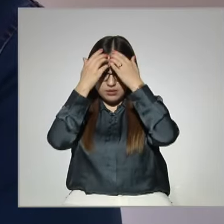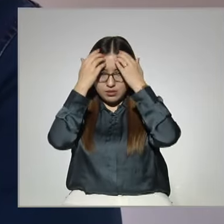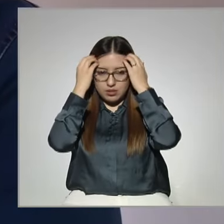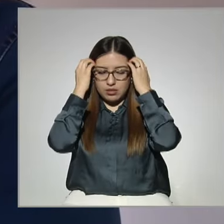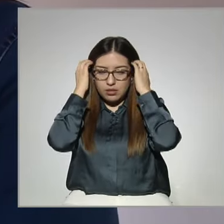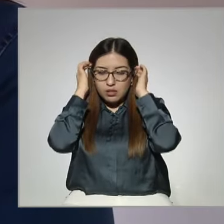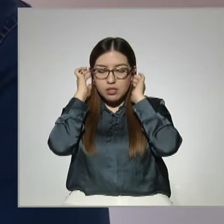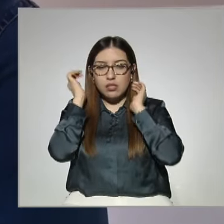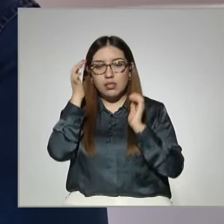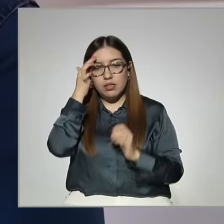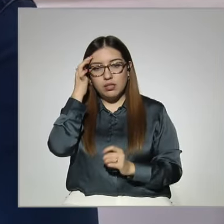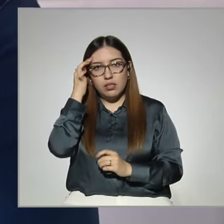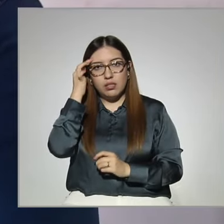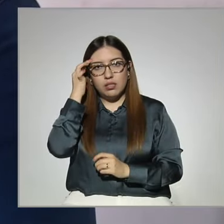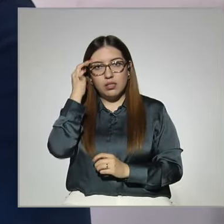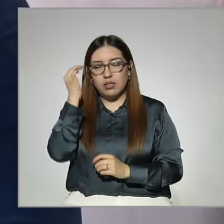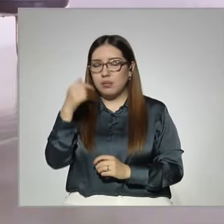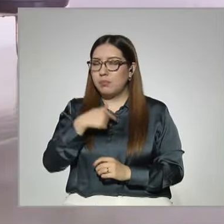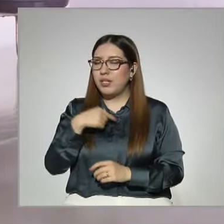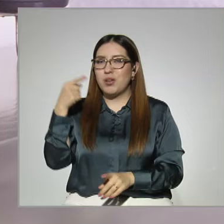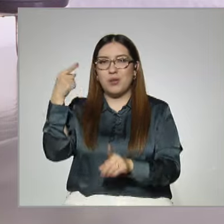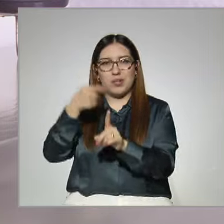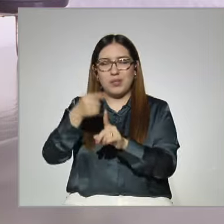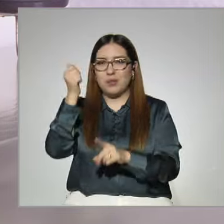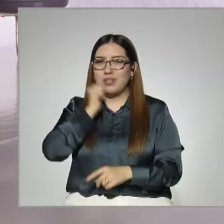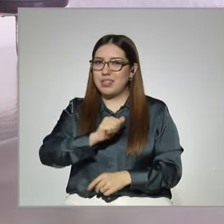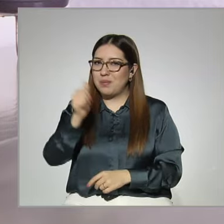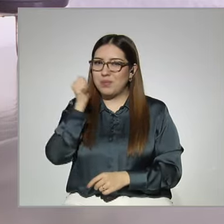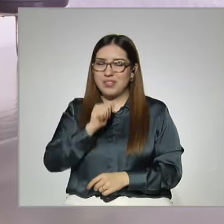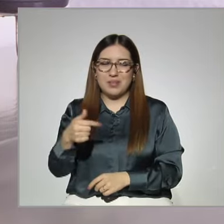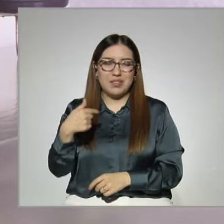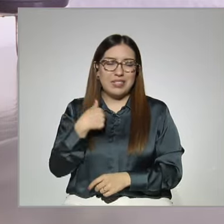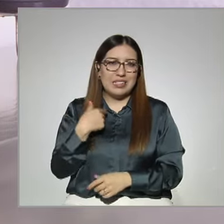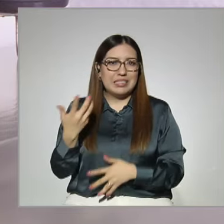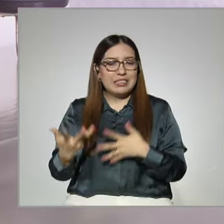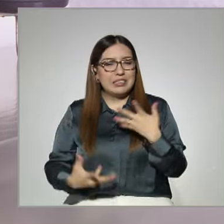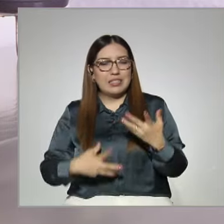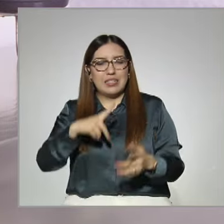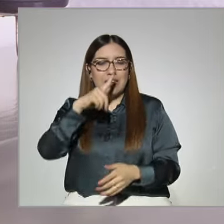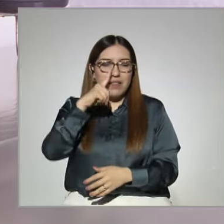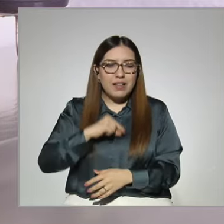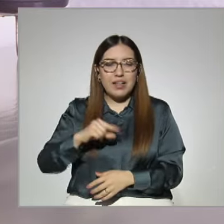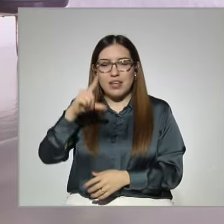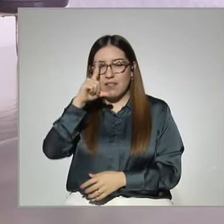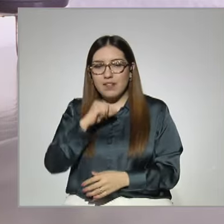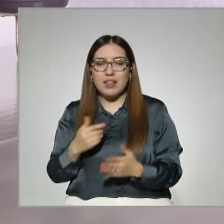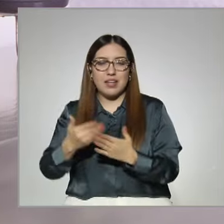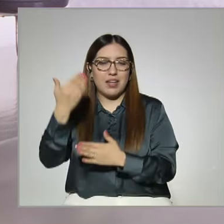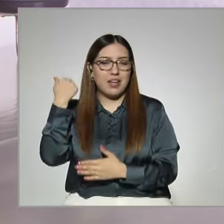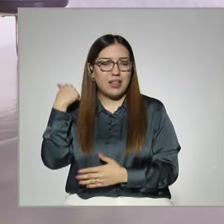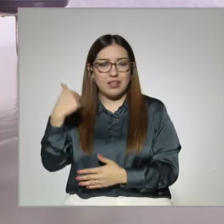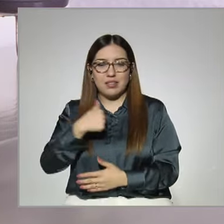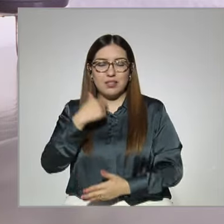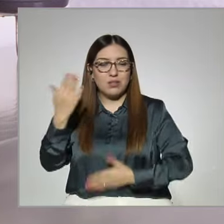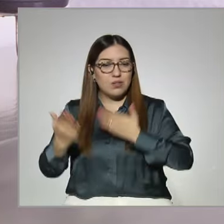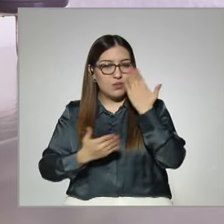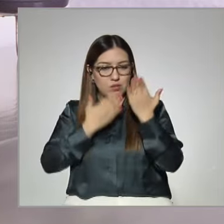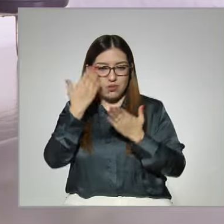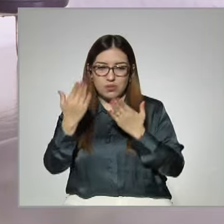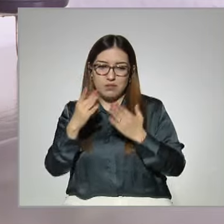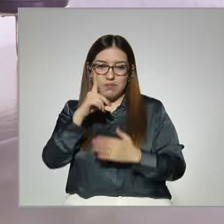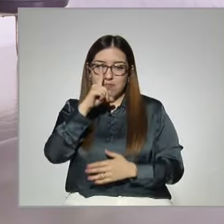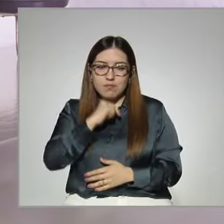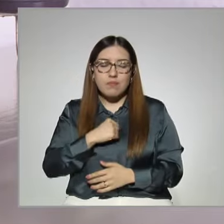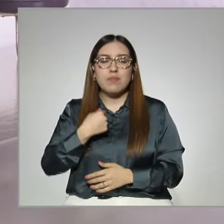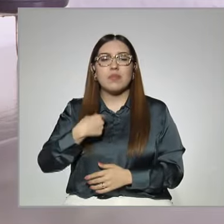Realmente es un objetivo que siempre tuve, ¿no? Por X o Y razón, pues no la puede estudiar en su momento, pero pues al final es necesario, ¿no?